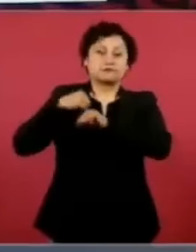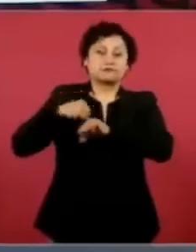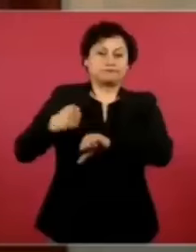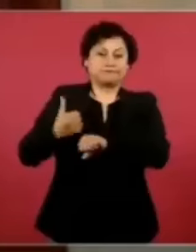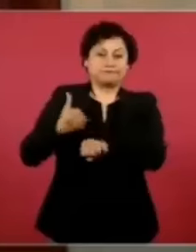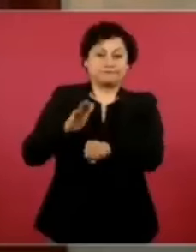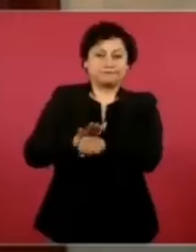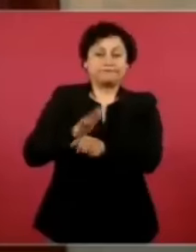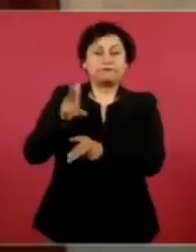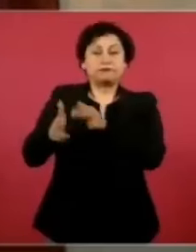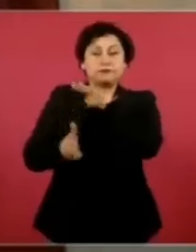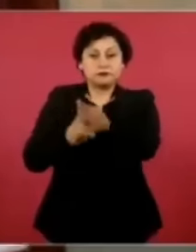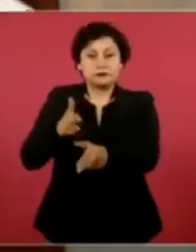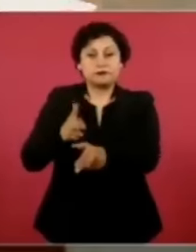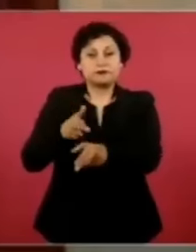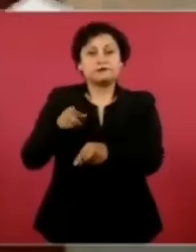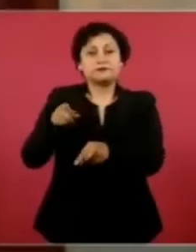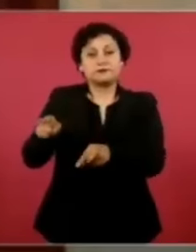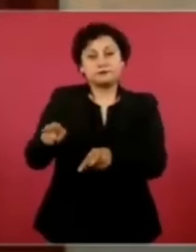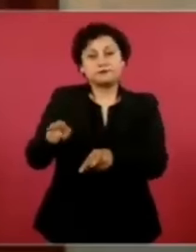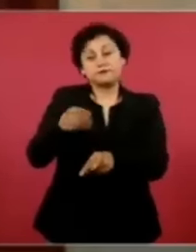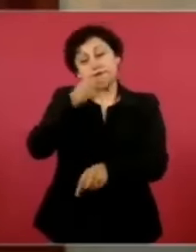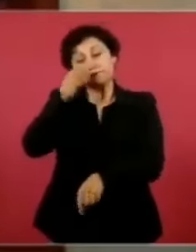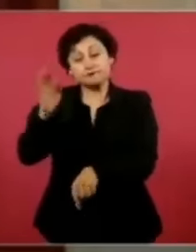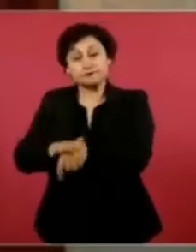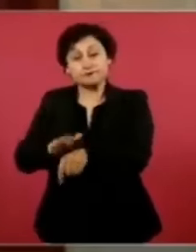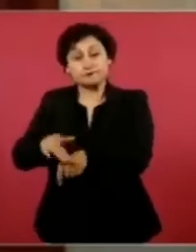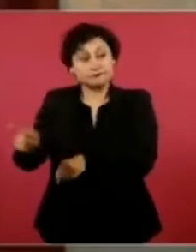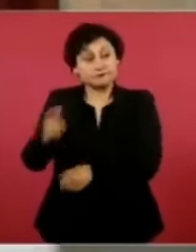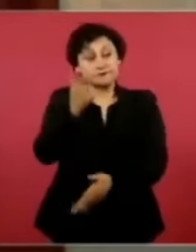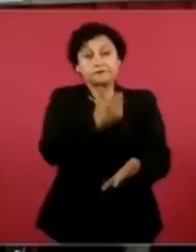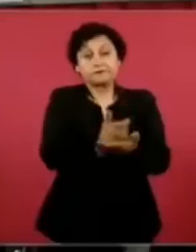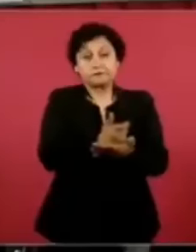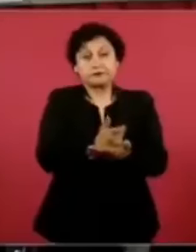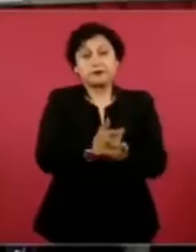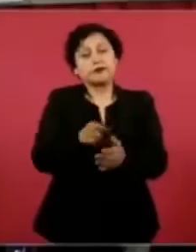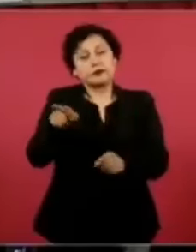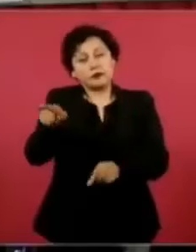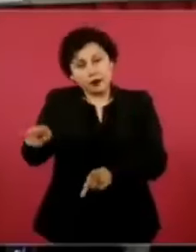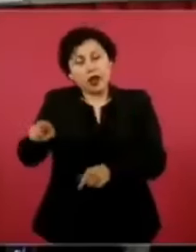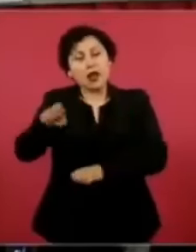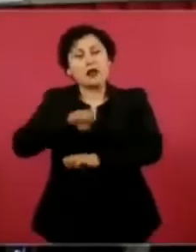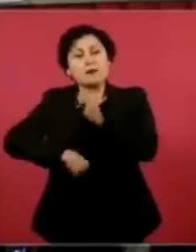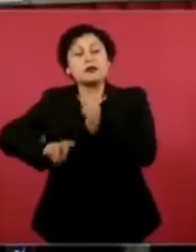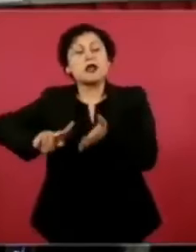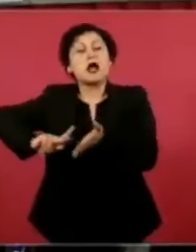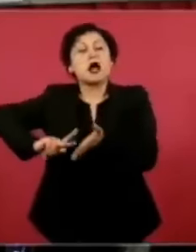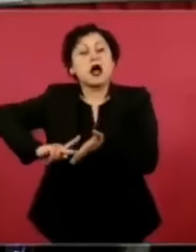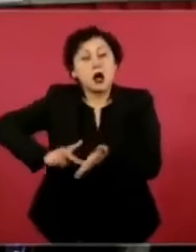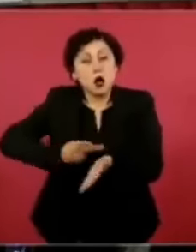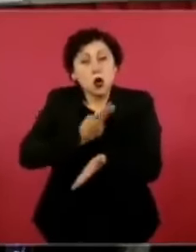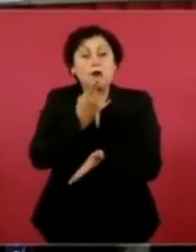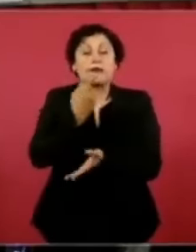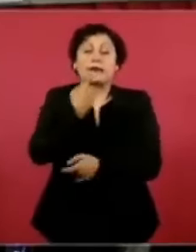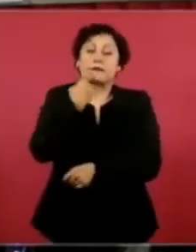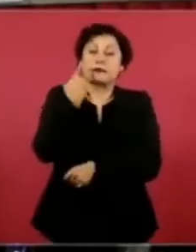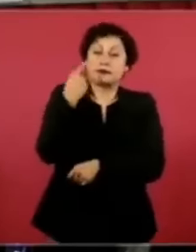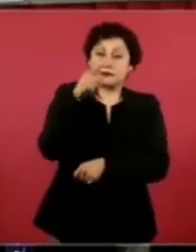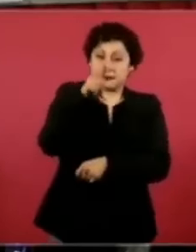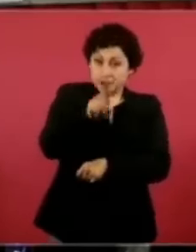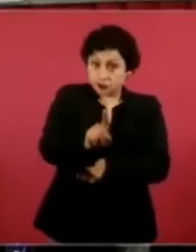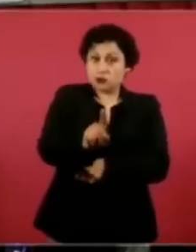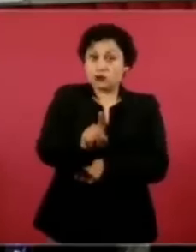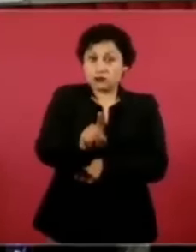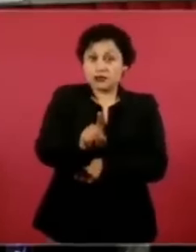presentará recursos de revisión ante el tribunal colegiado y además presentará una